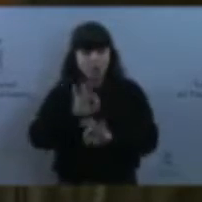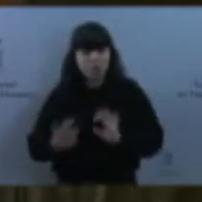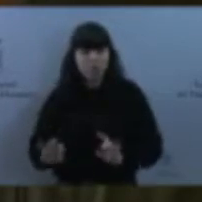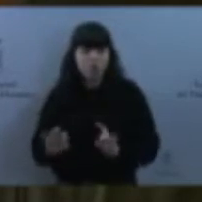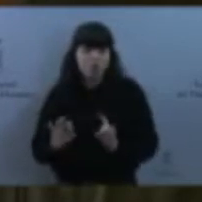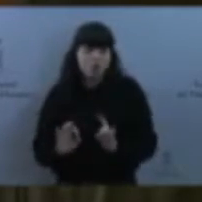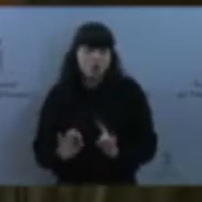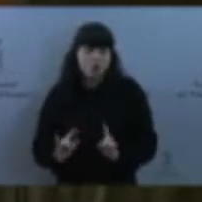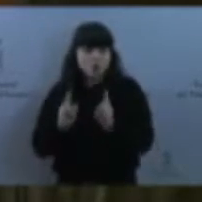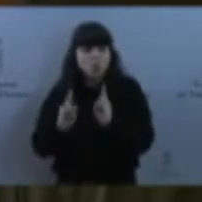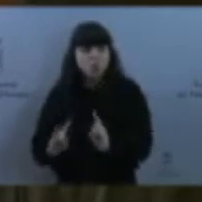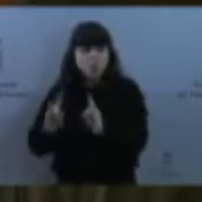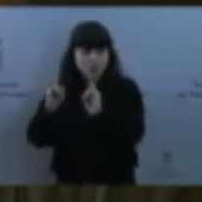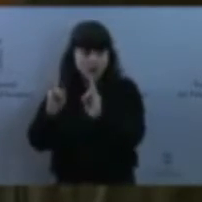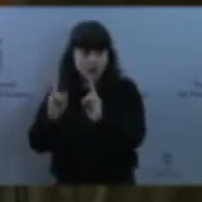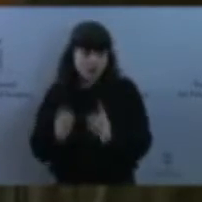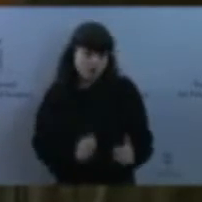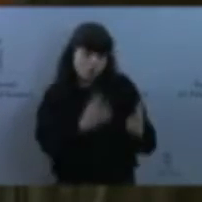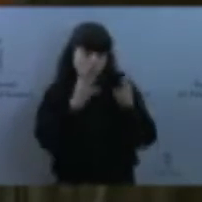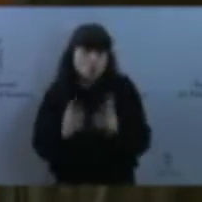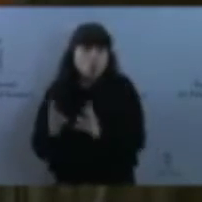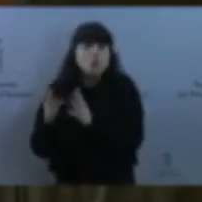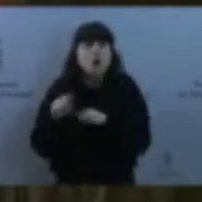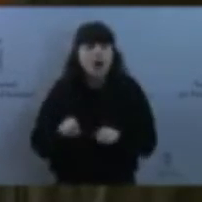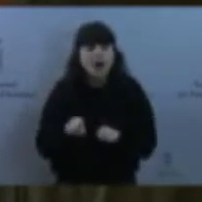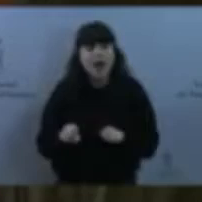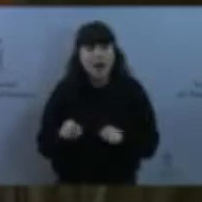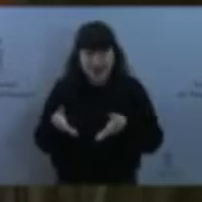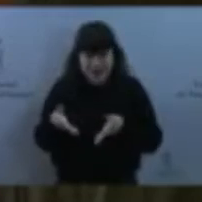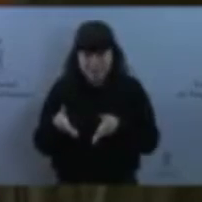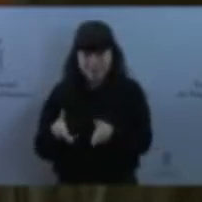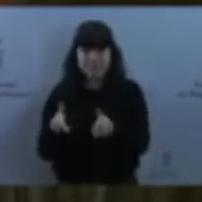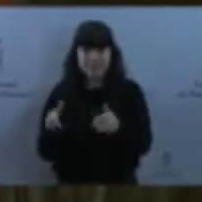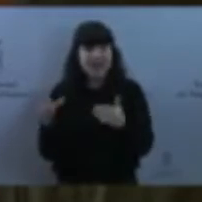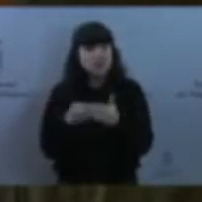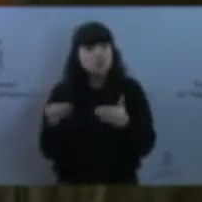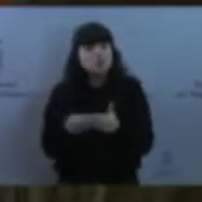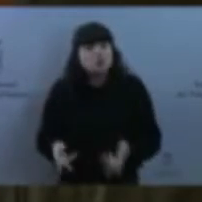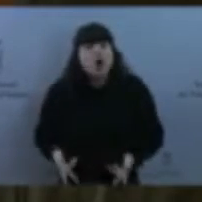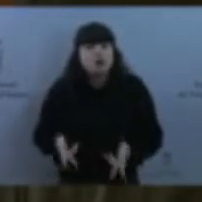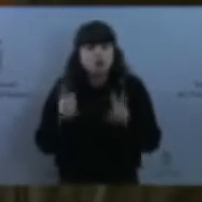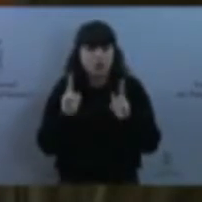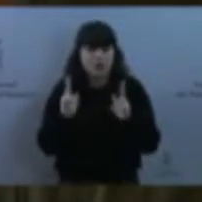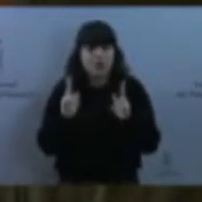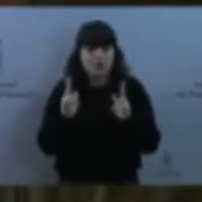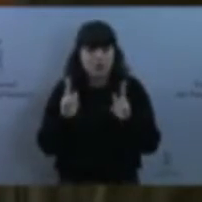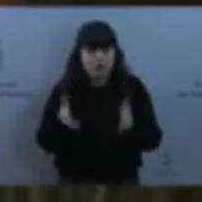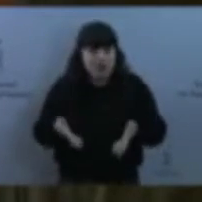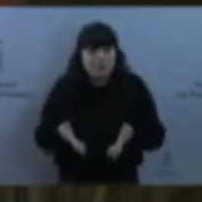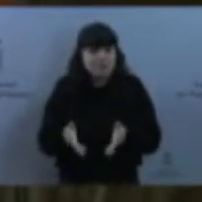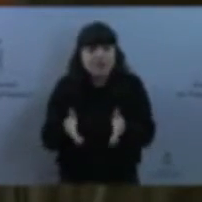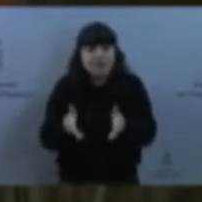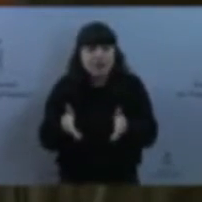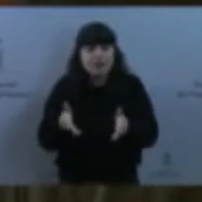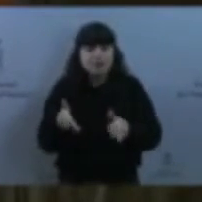en esa pista, la que se solicitó, es un uso autorizable. Es un uso autorizable para un suelo de especial protección.